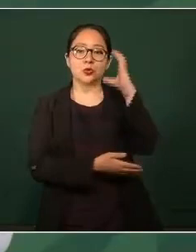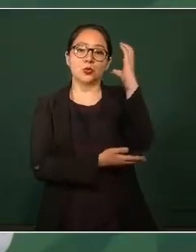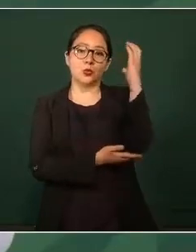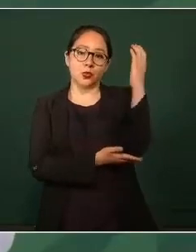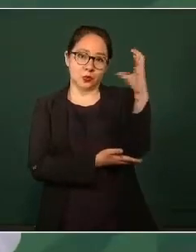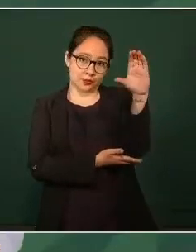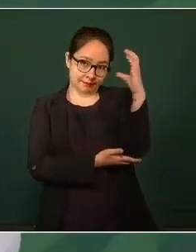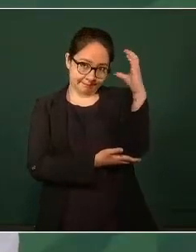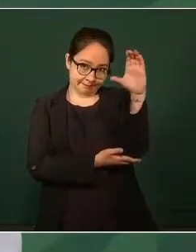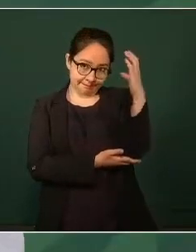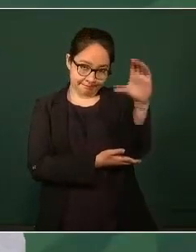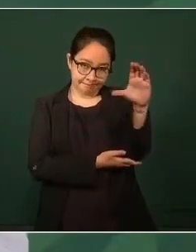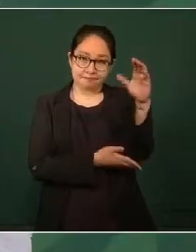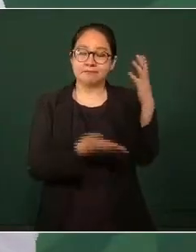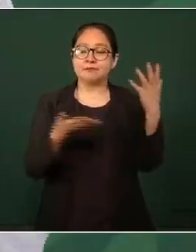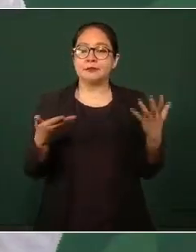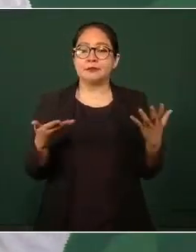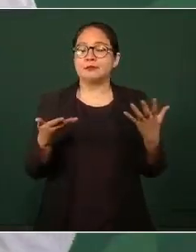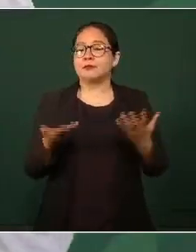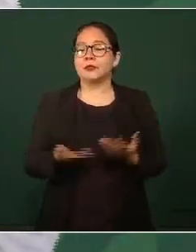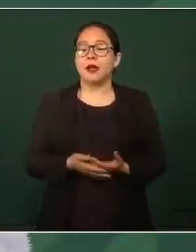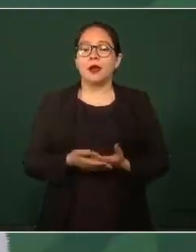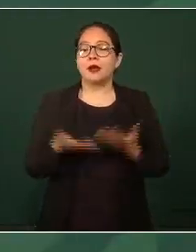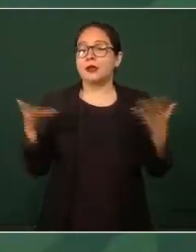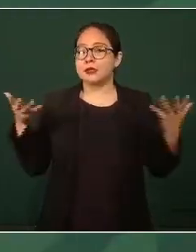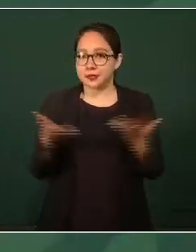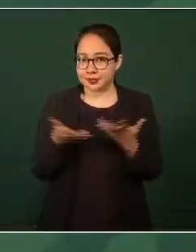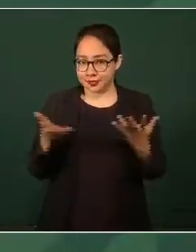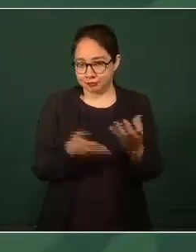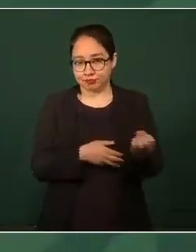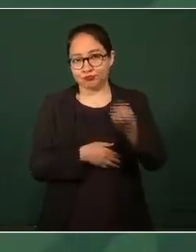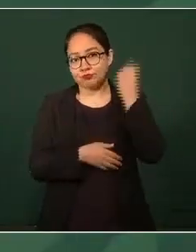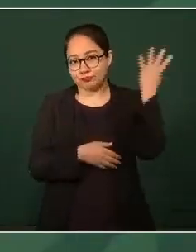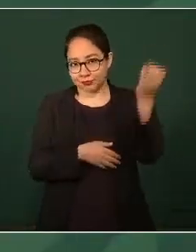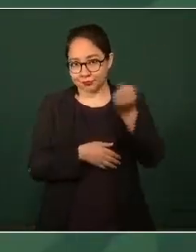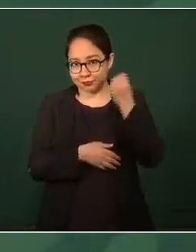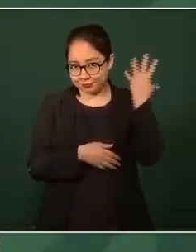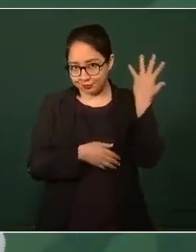llevando a cabo esta conferencia